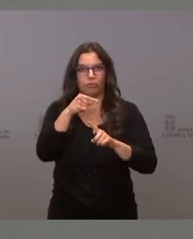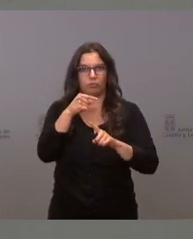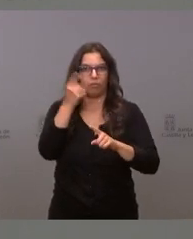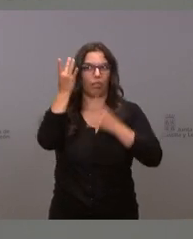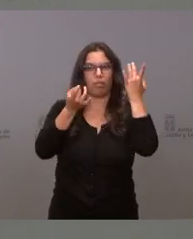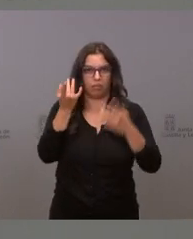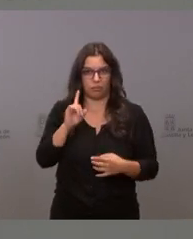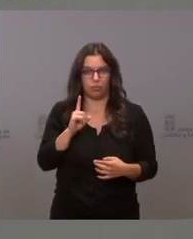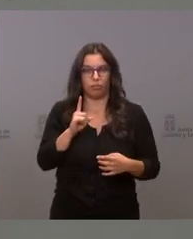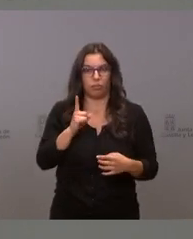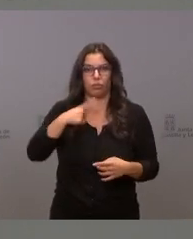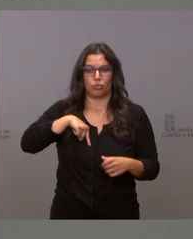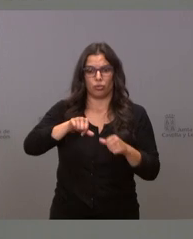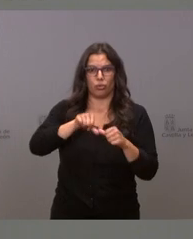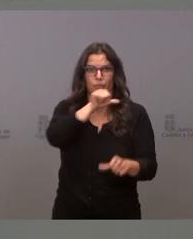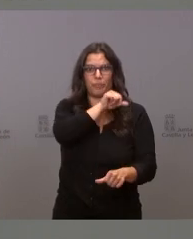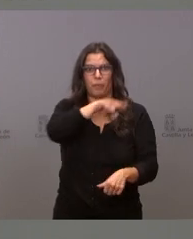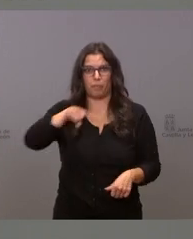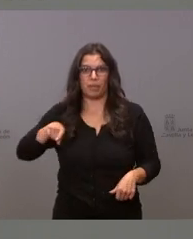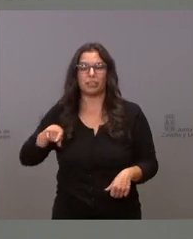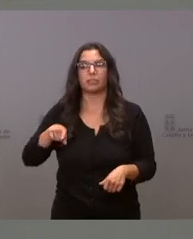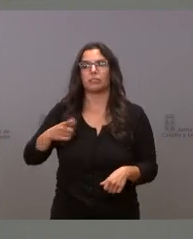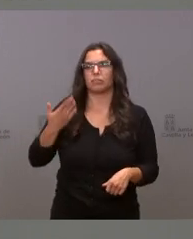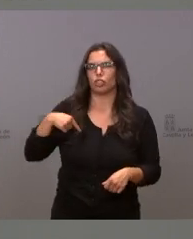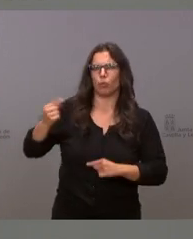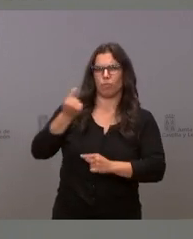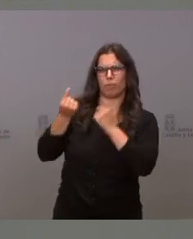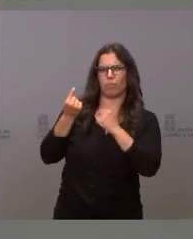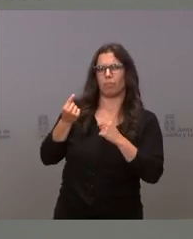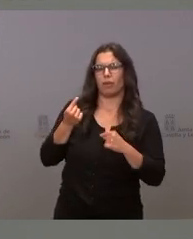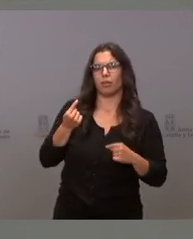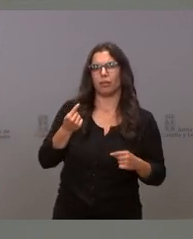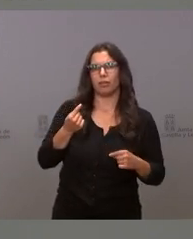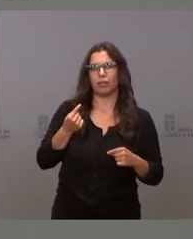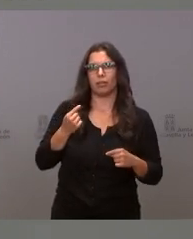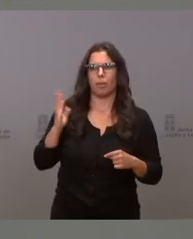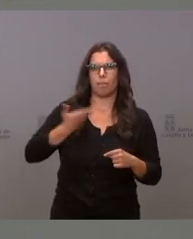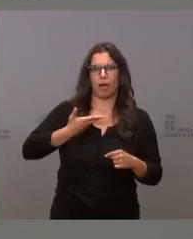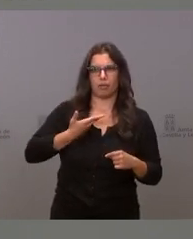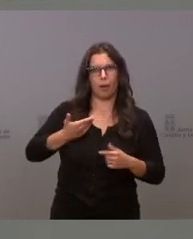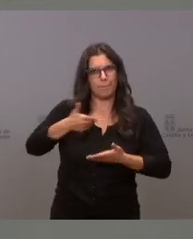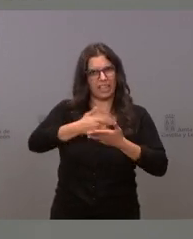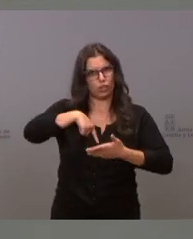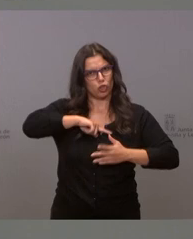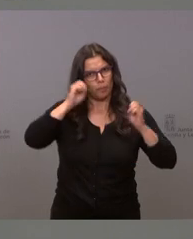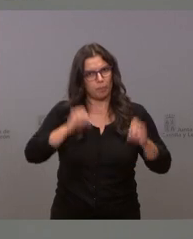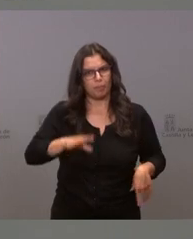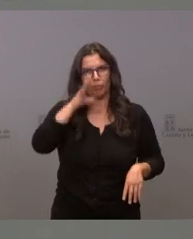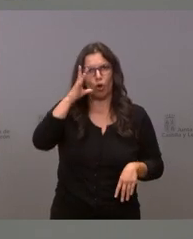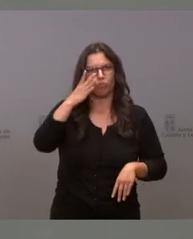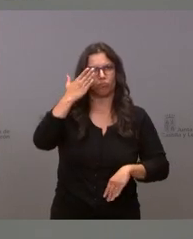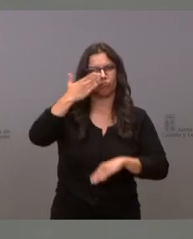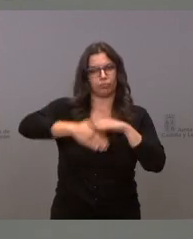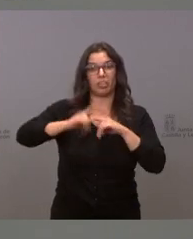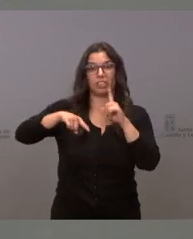insisto hace unos meses se nos criticó por tomar una medida y se nos criticó mucho se nos pidió la dimisión por tomar una medida que después